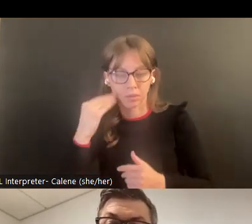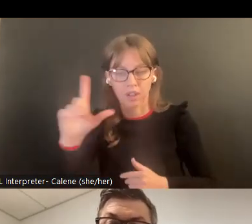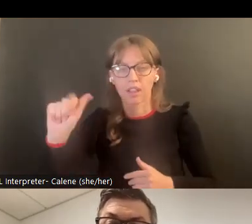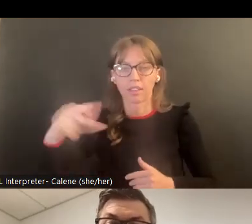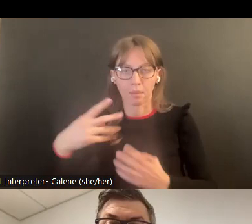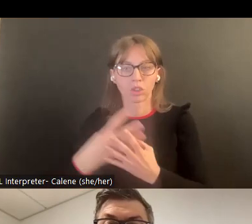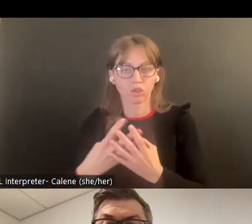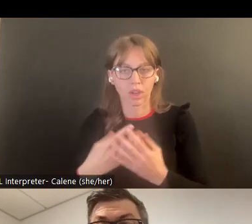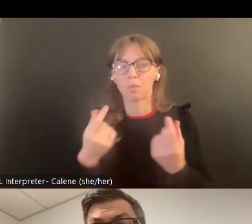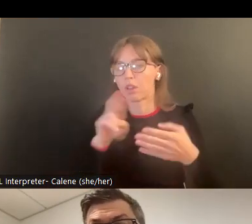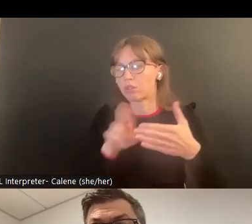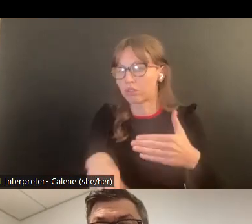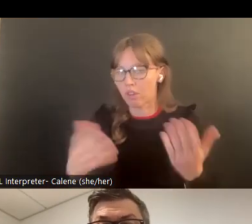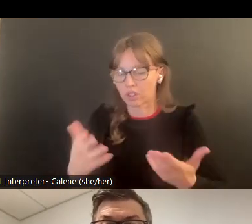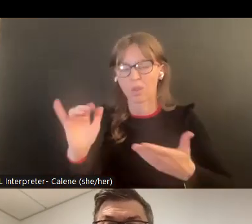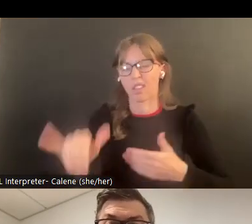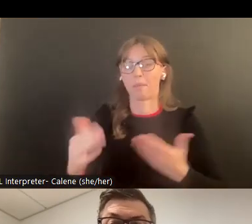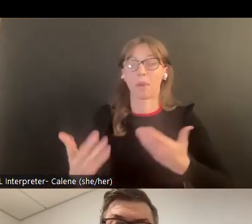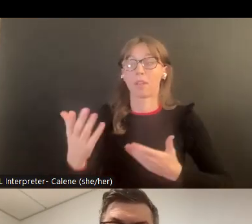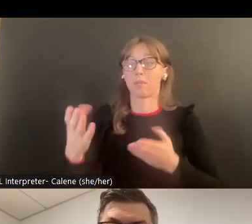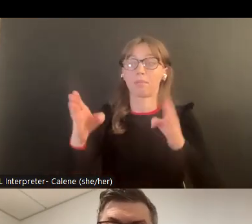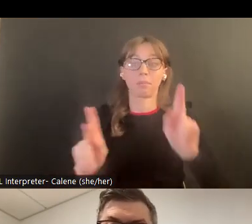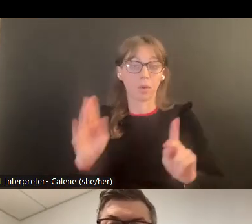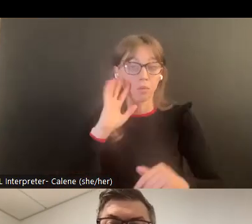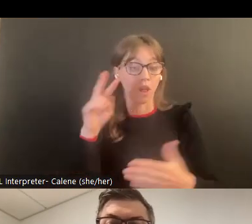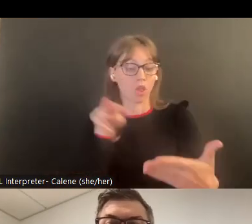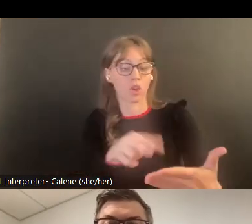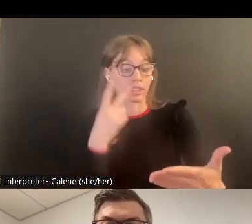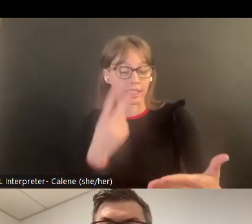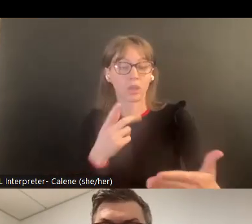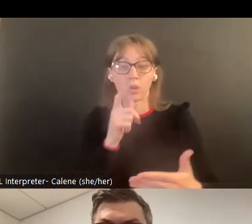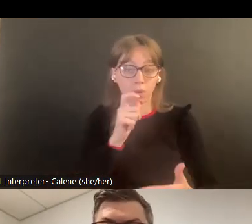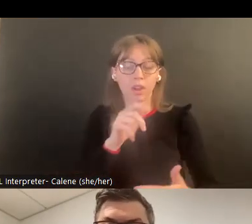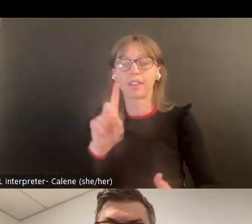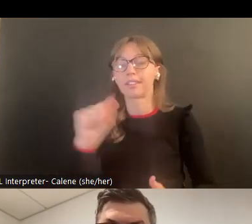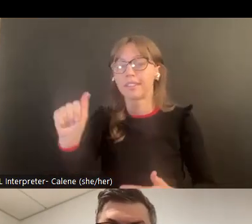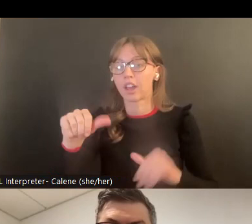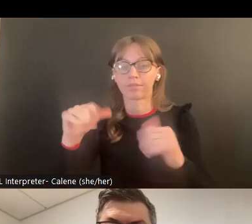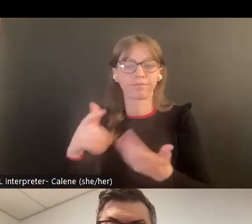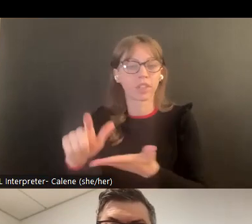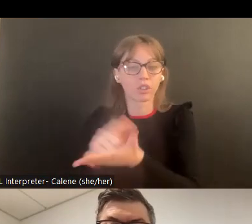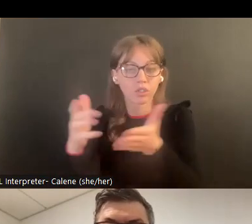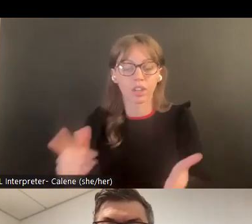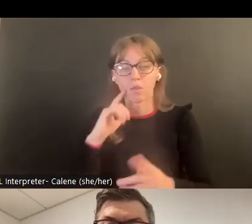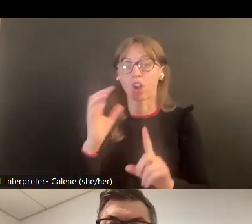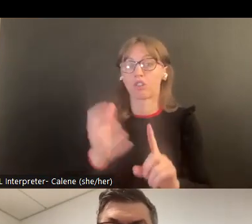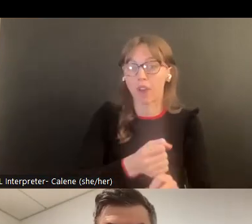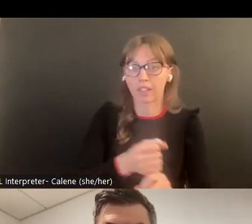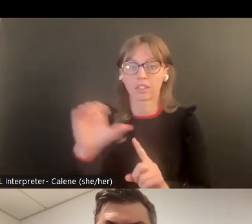sería, en fondo, abogados de defensa y proveedores de tratamiento.